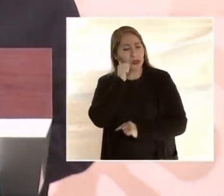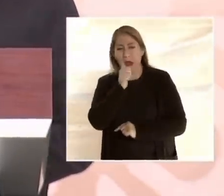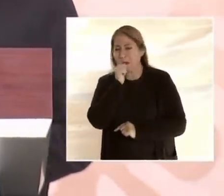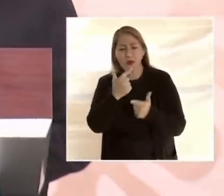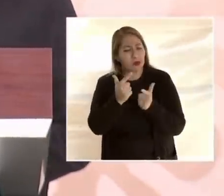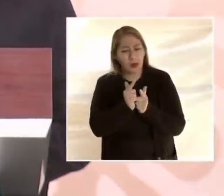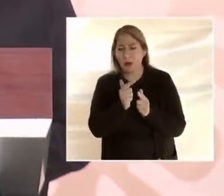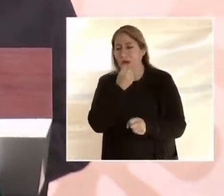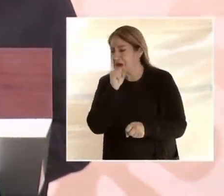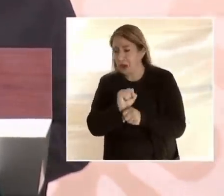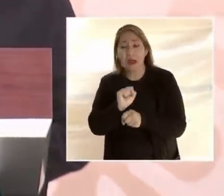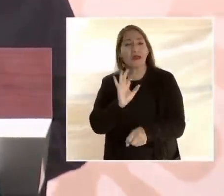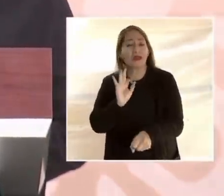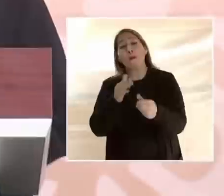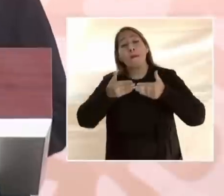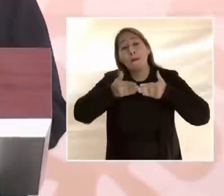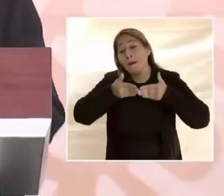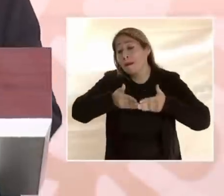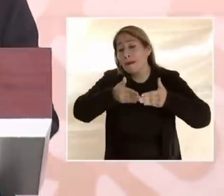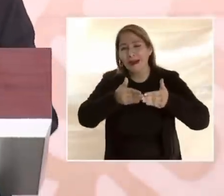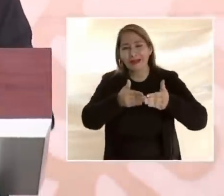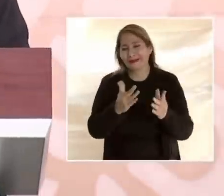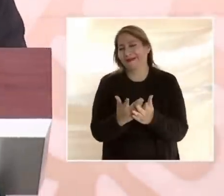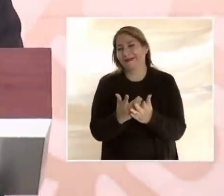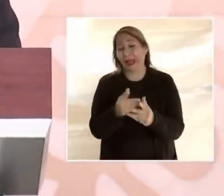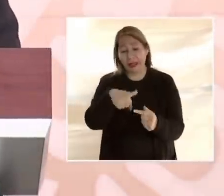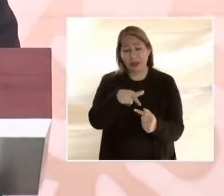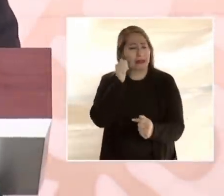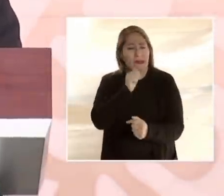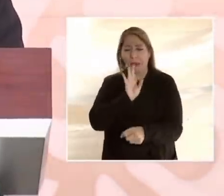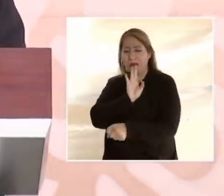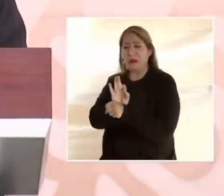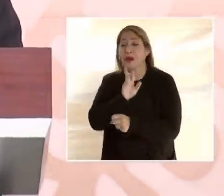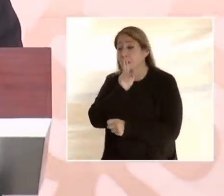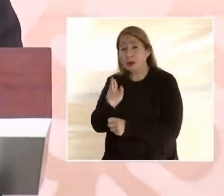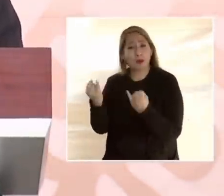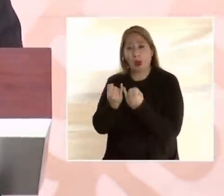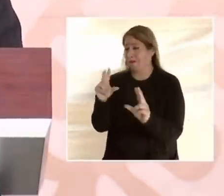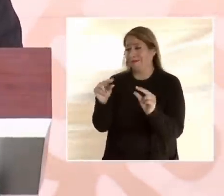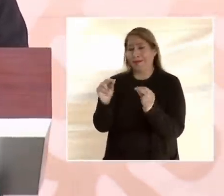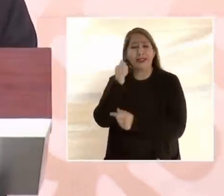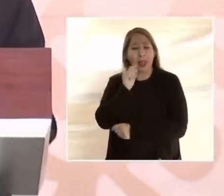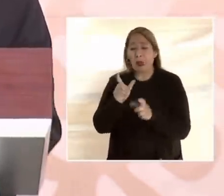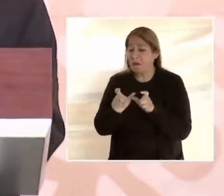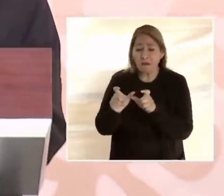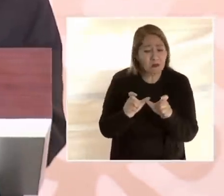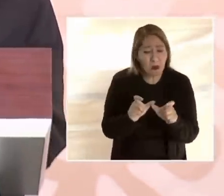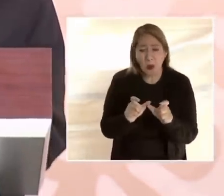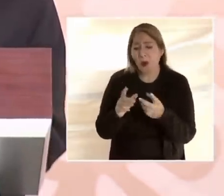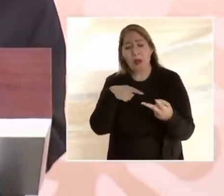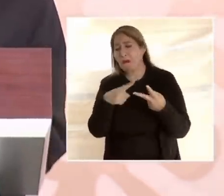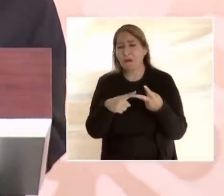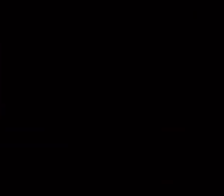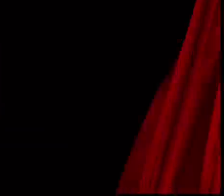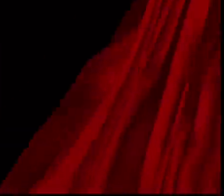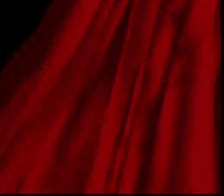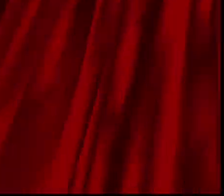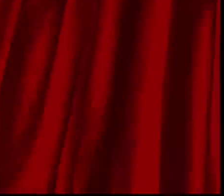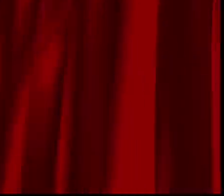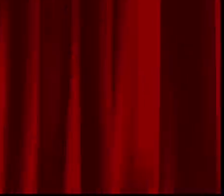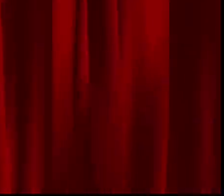de las Secretarías de Defensa y de Marina, no tendríamos los mismos resultados en seguridad, en desarrollo y en bienestar.